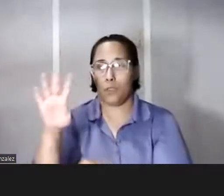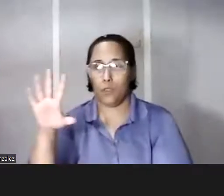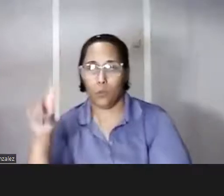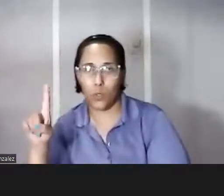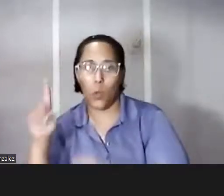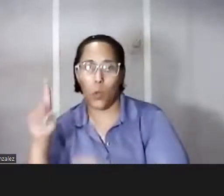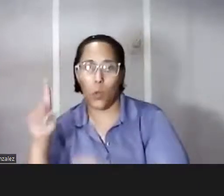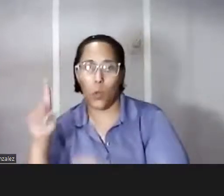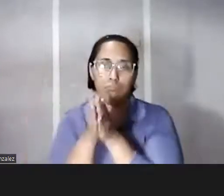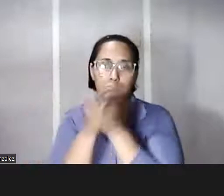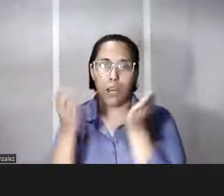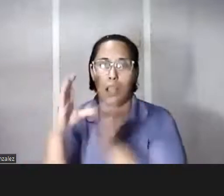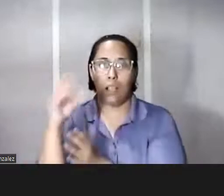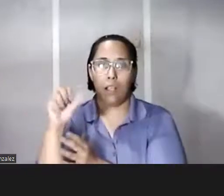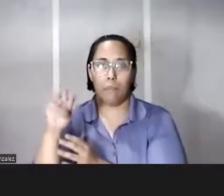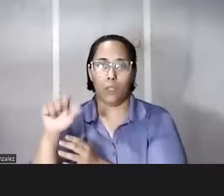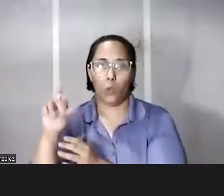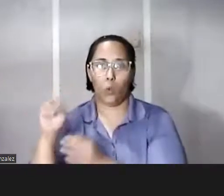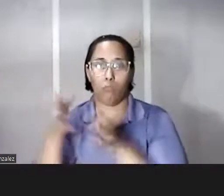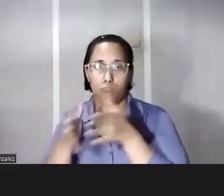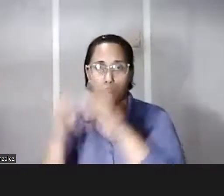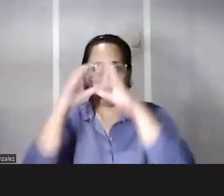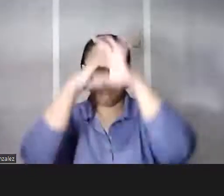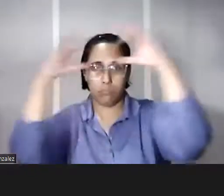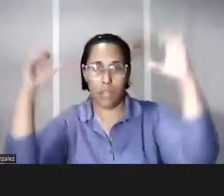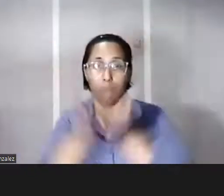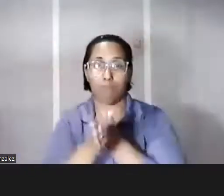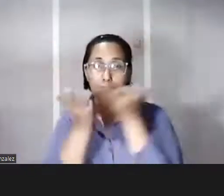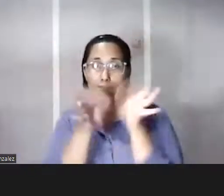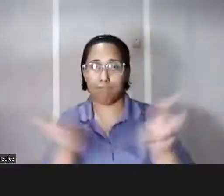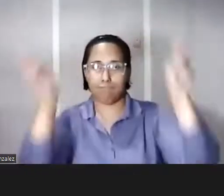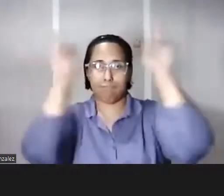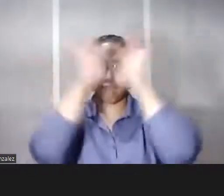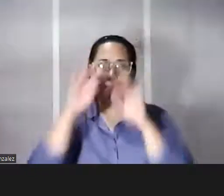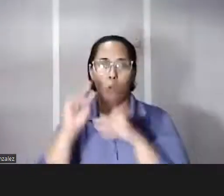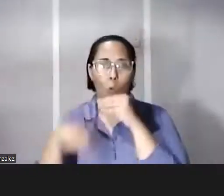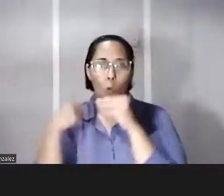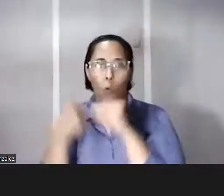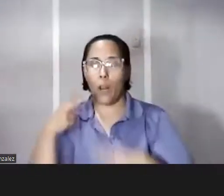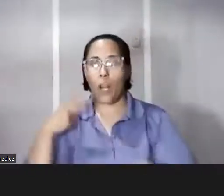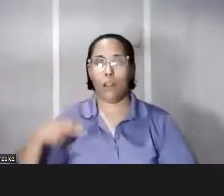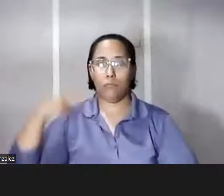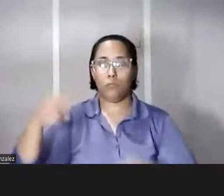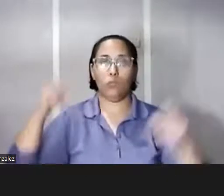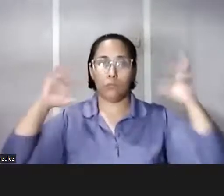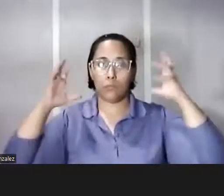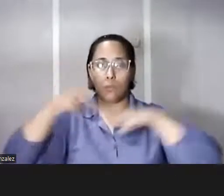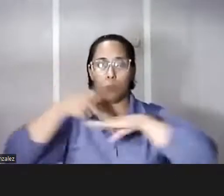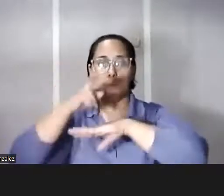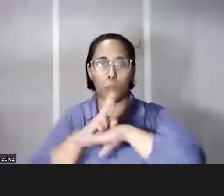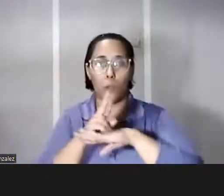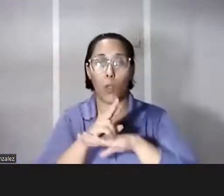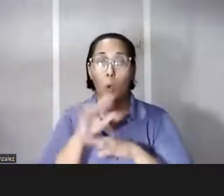publicó el libro Caminos del Aire que yo diría que es de los libros más importantes sobre la historia de la radio en Puerto Rico en ese libro